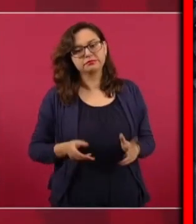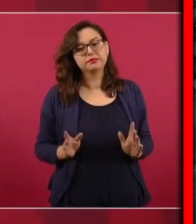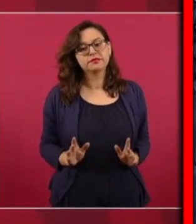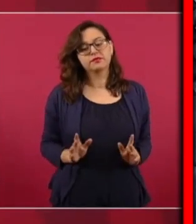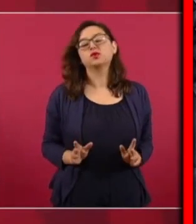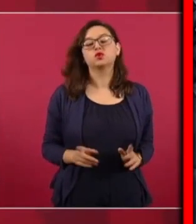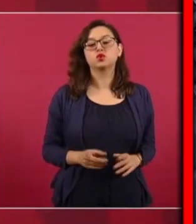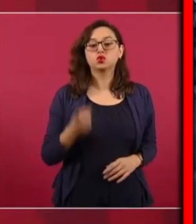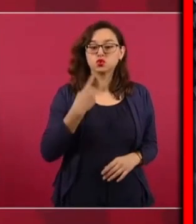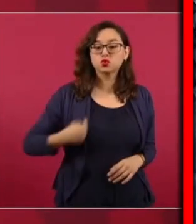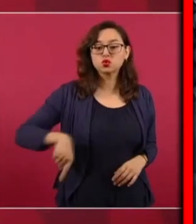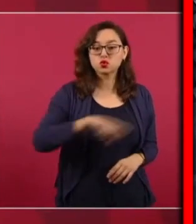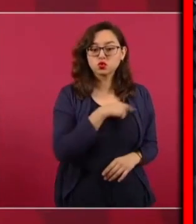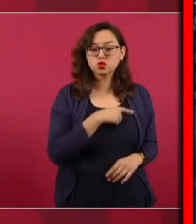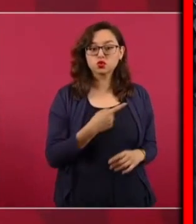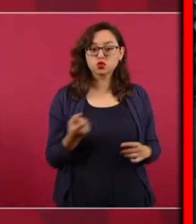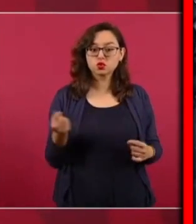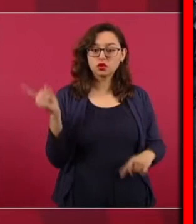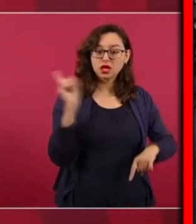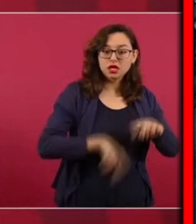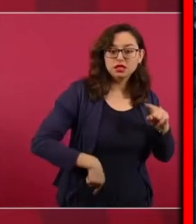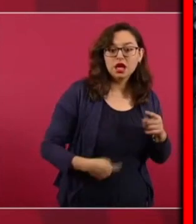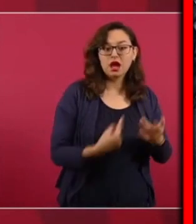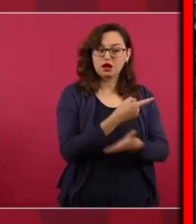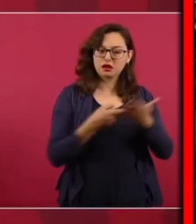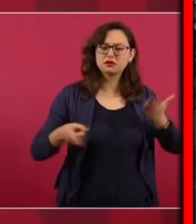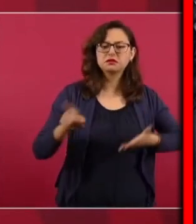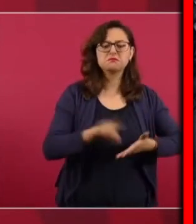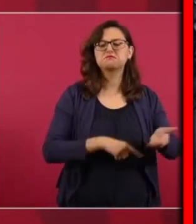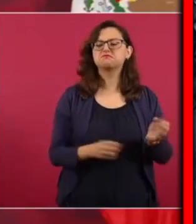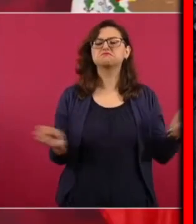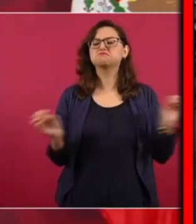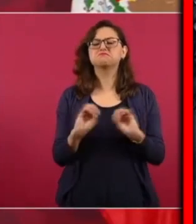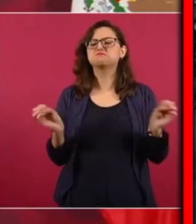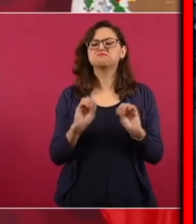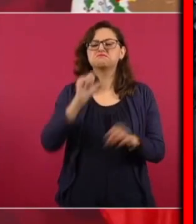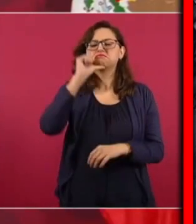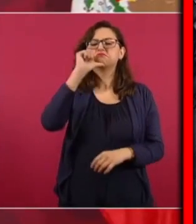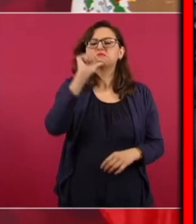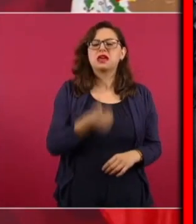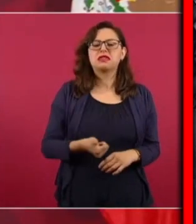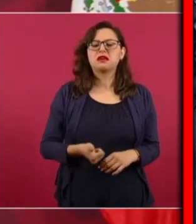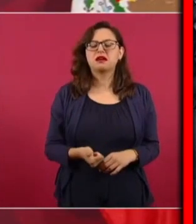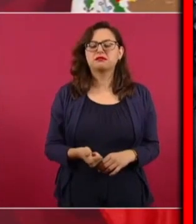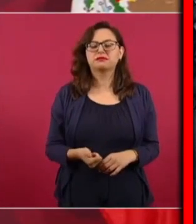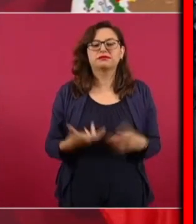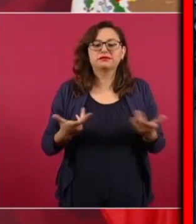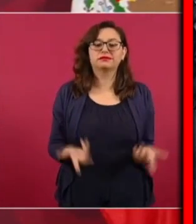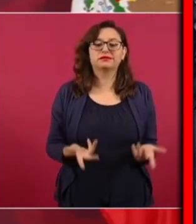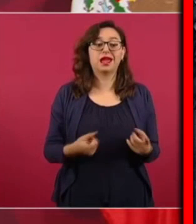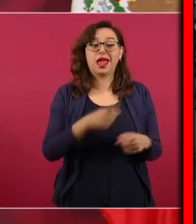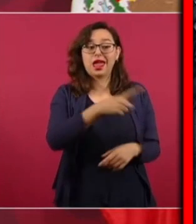hayamos tomado la decisión de cancelar las concesiones no sino porque